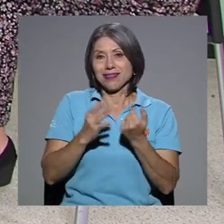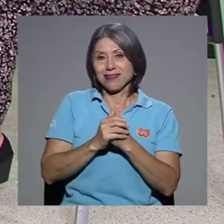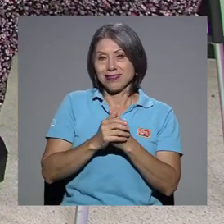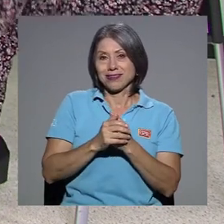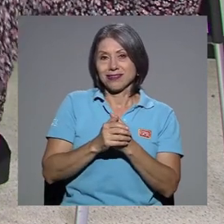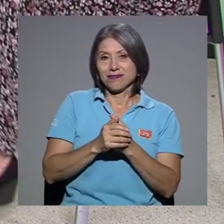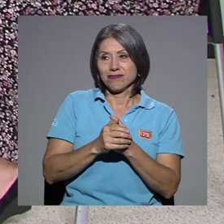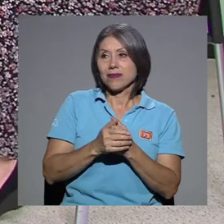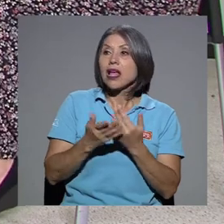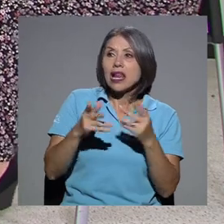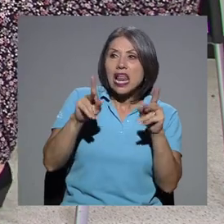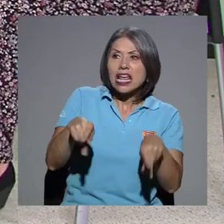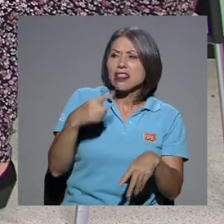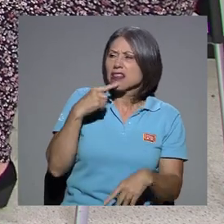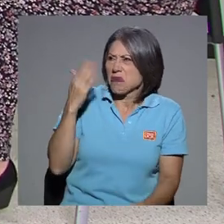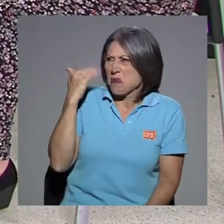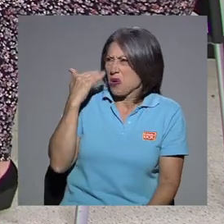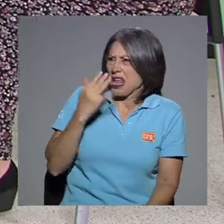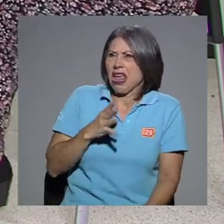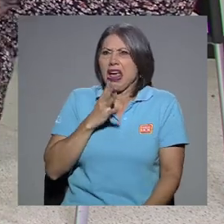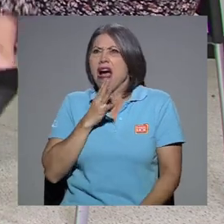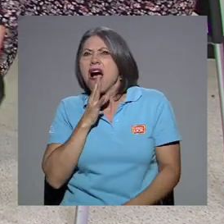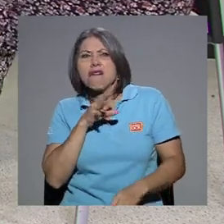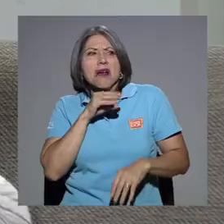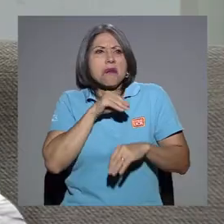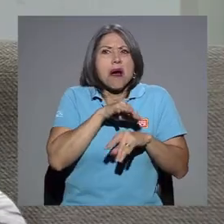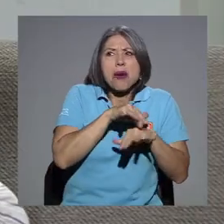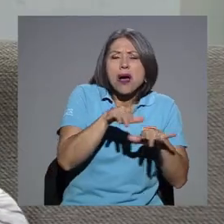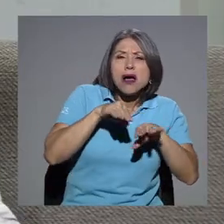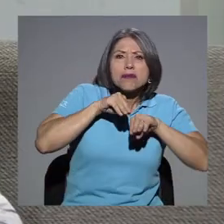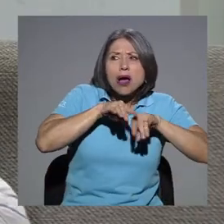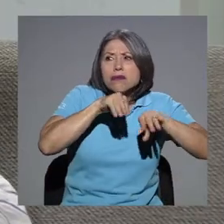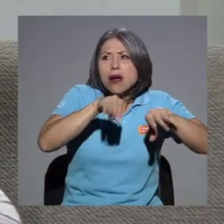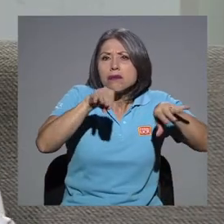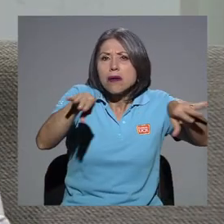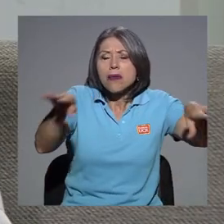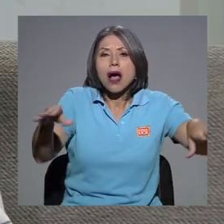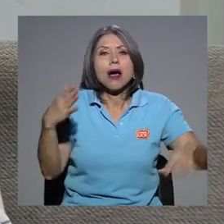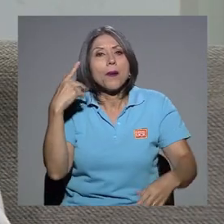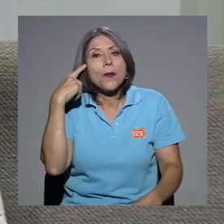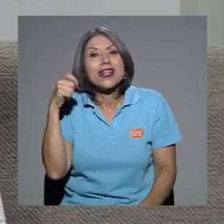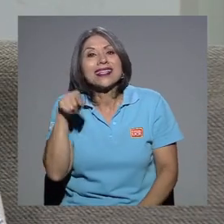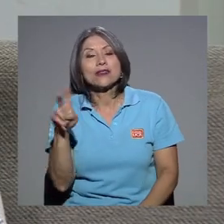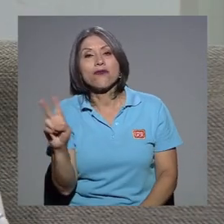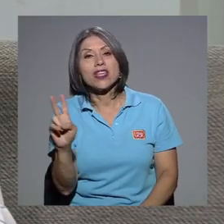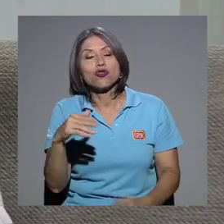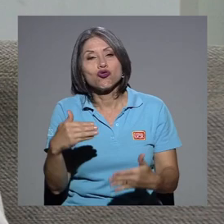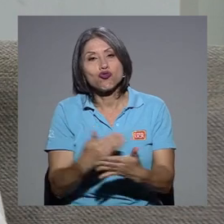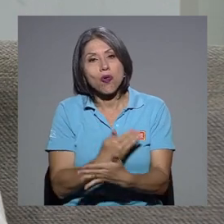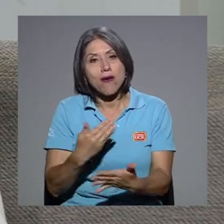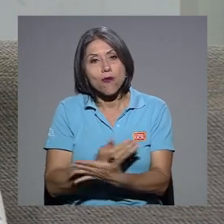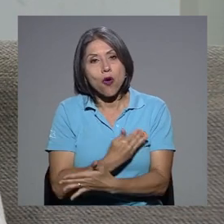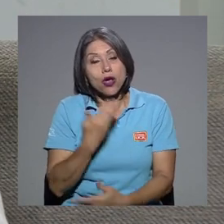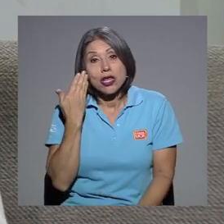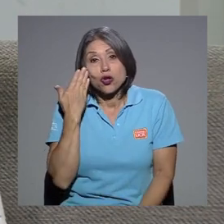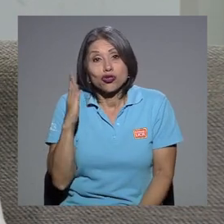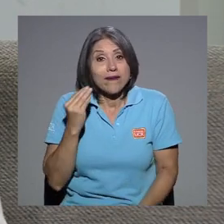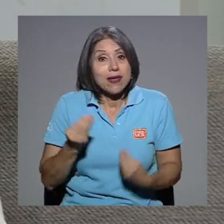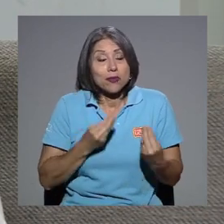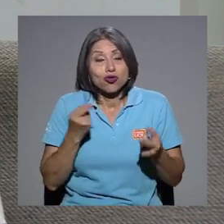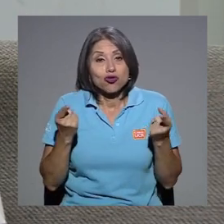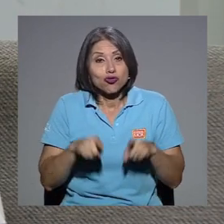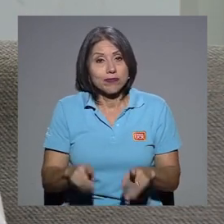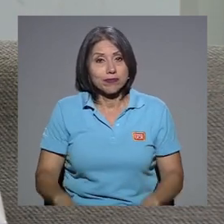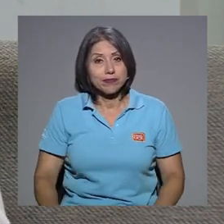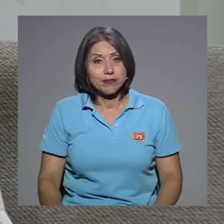pregunta, ¿por qué se le está haciendo tanta bulla a este virus? O sea, la bulla se le está haciendo porque es un virus nuevo. Y no sabemos. Vea